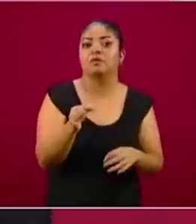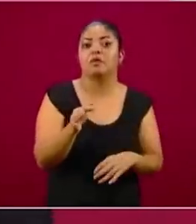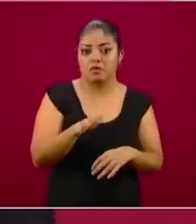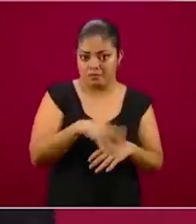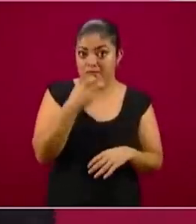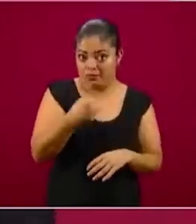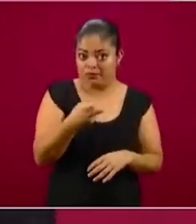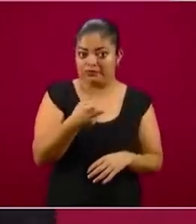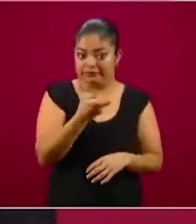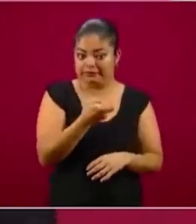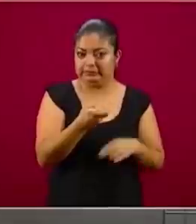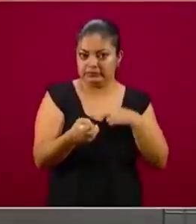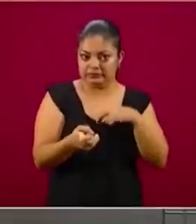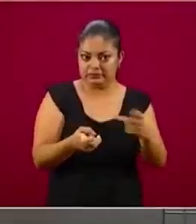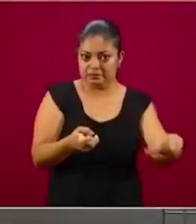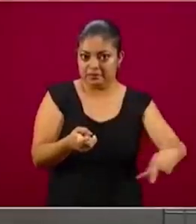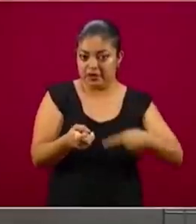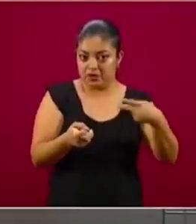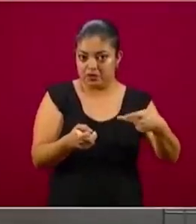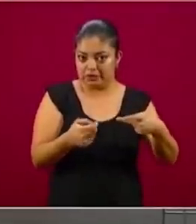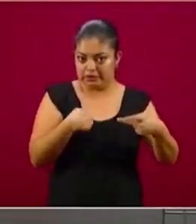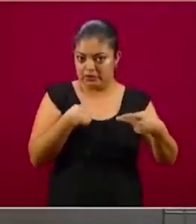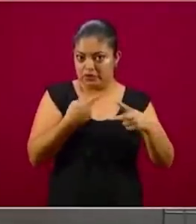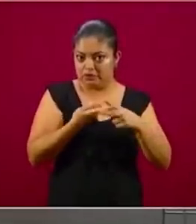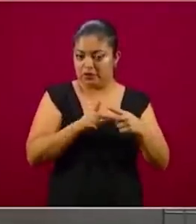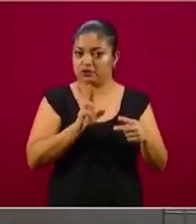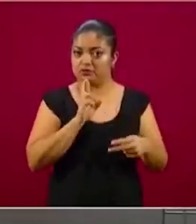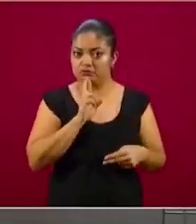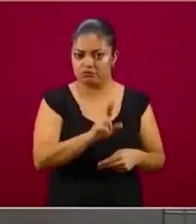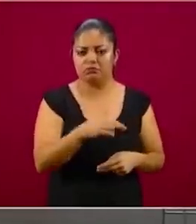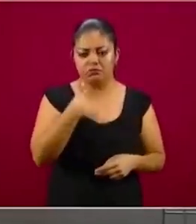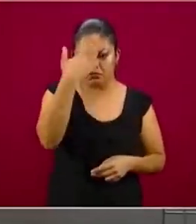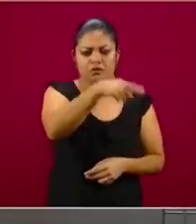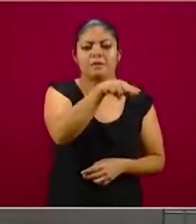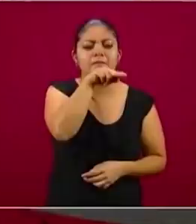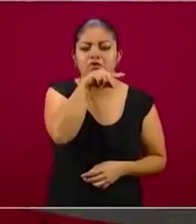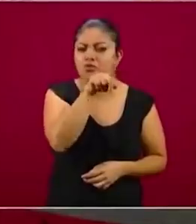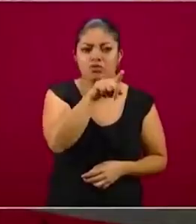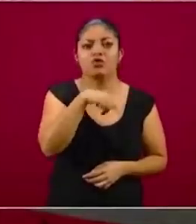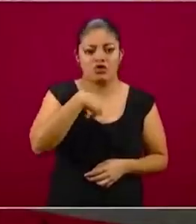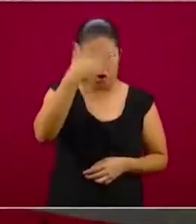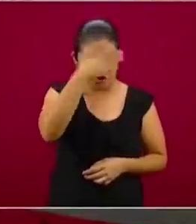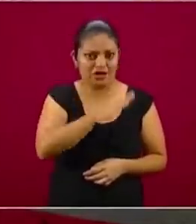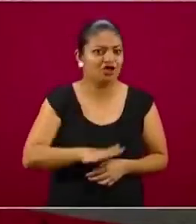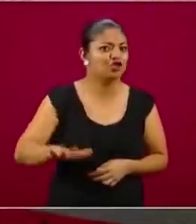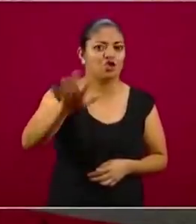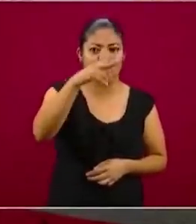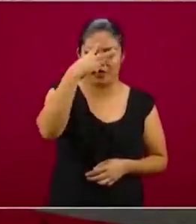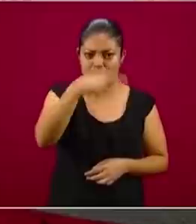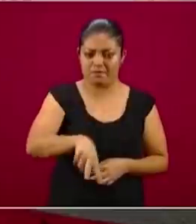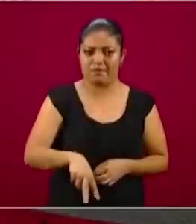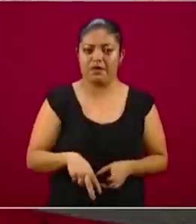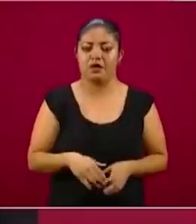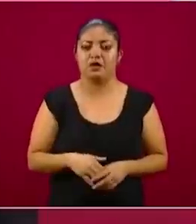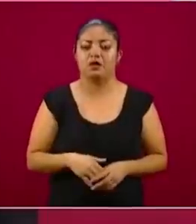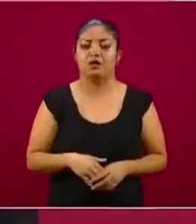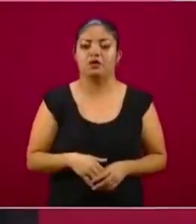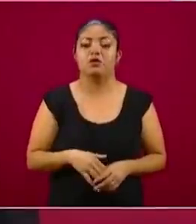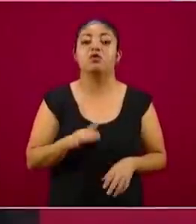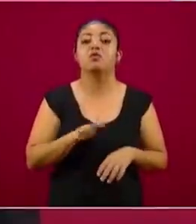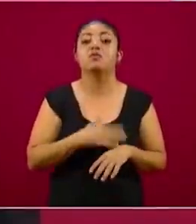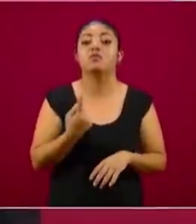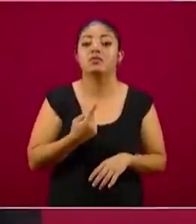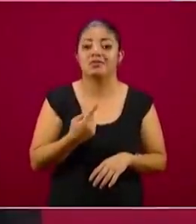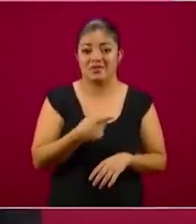y aquí empiezo a responder a su preocupación, que sé que no es de usted, es de la sociedad mexicana, porque hay que